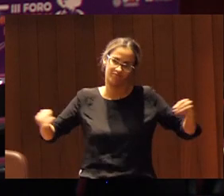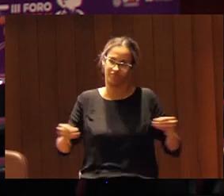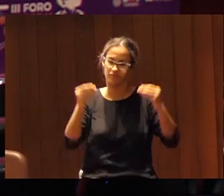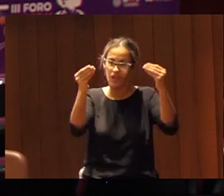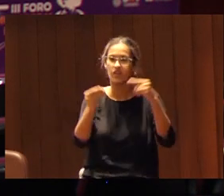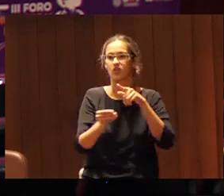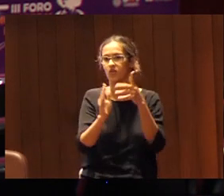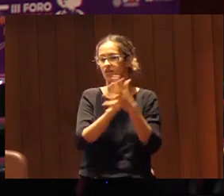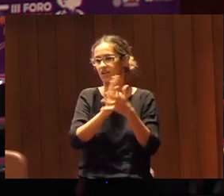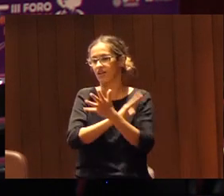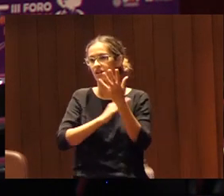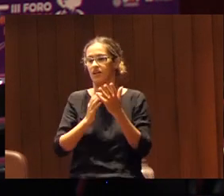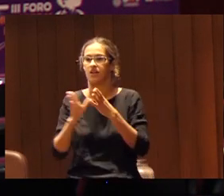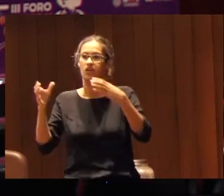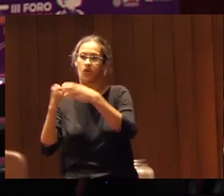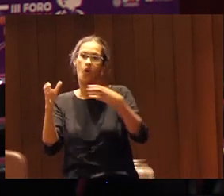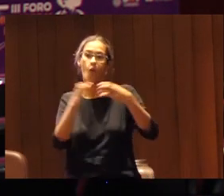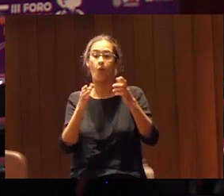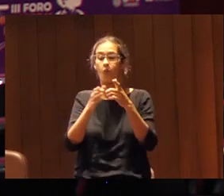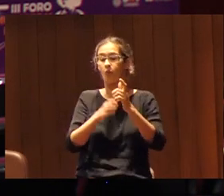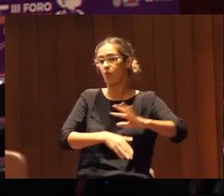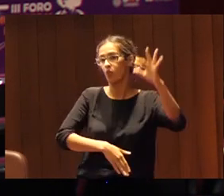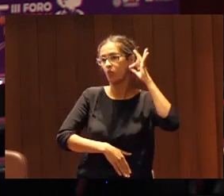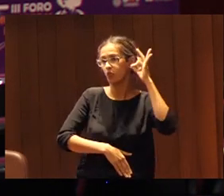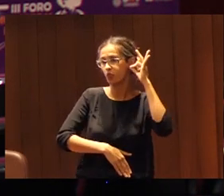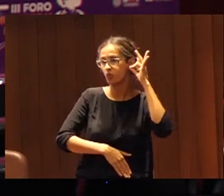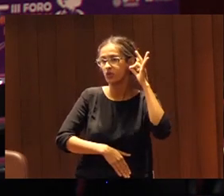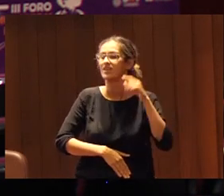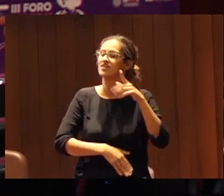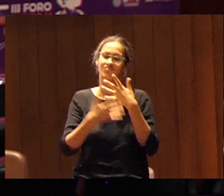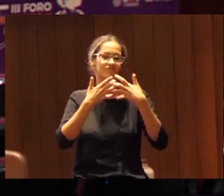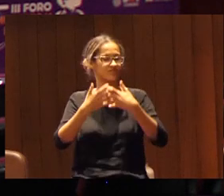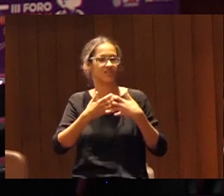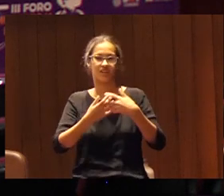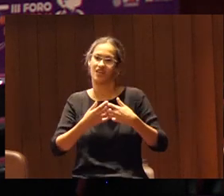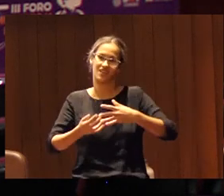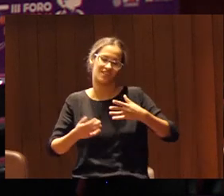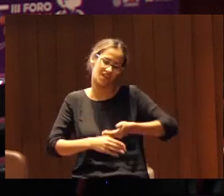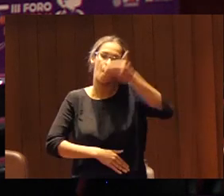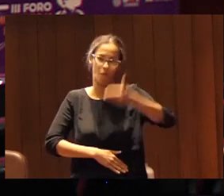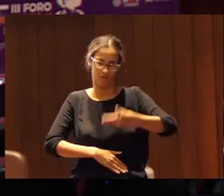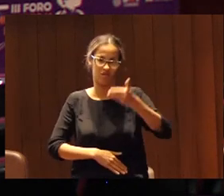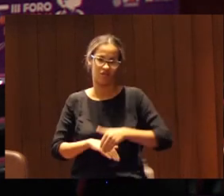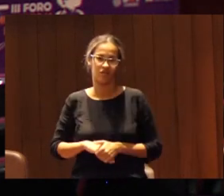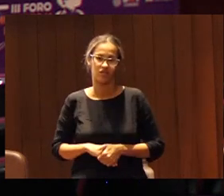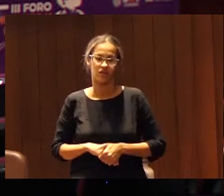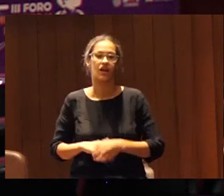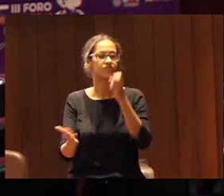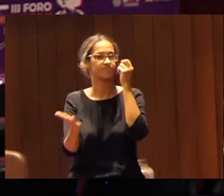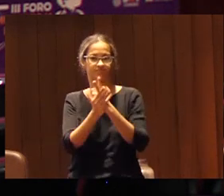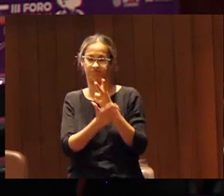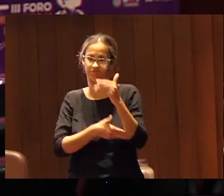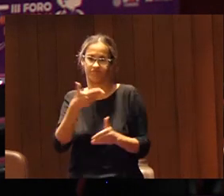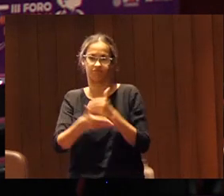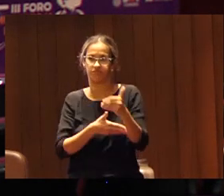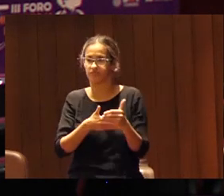grupos para correr que tan de moda están de mujeres tienen un sentido y es importante todavía ¿vale? más retos los voy a solo